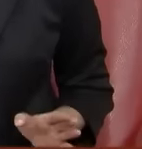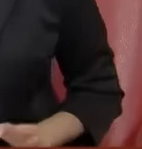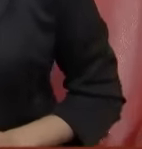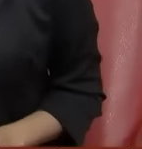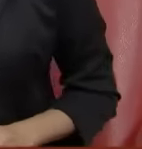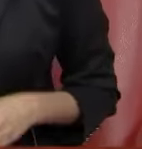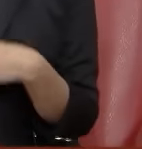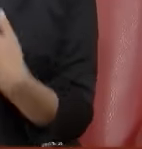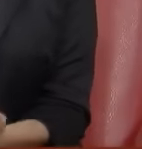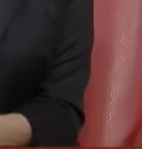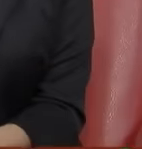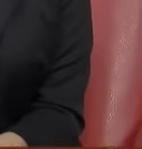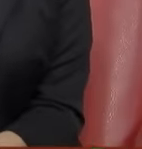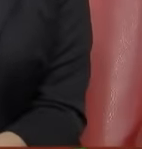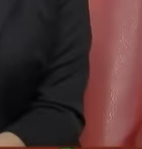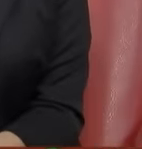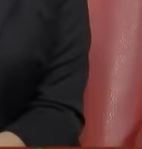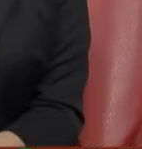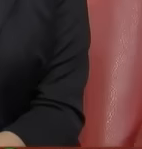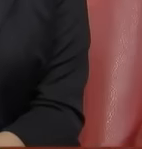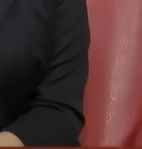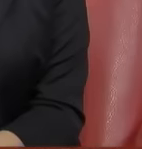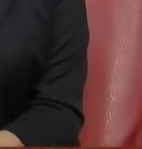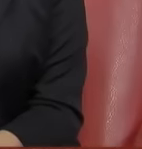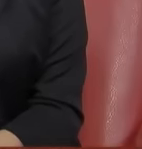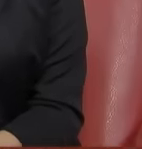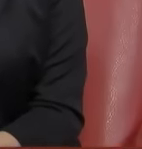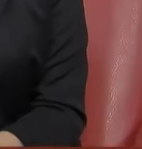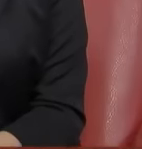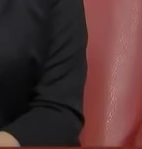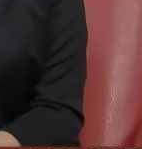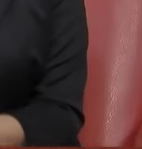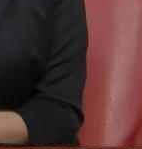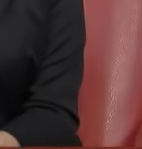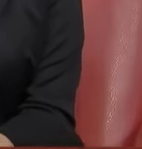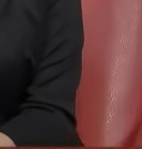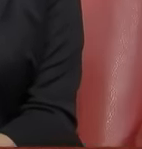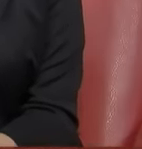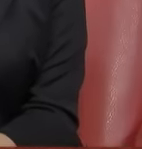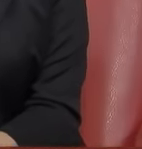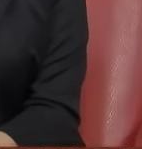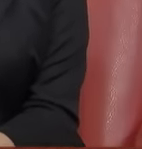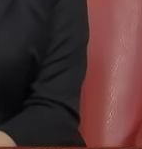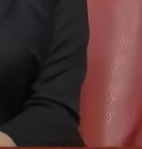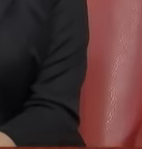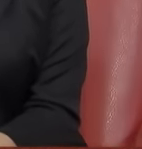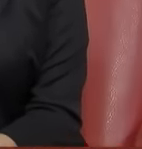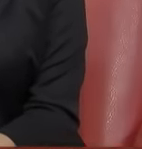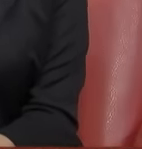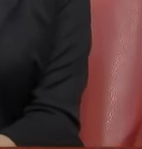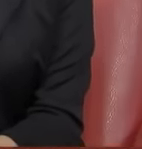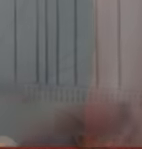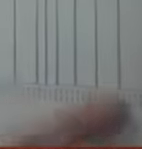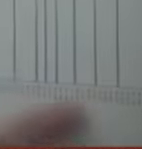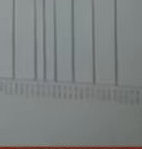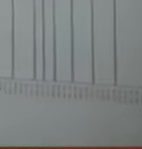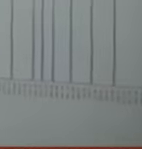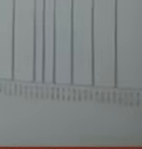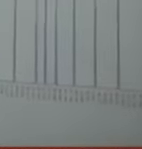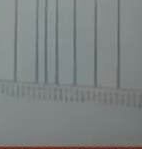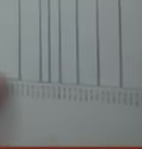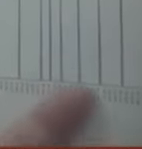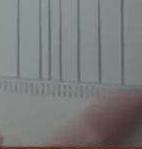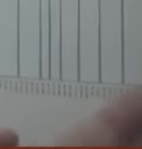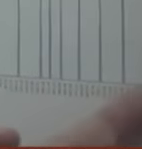polémico Y bueno, una vez más La realidad supera la ficción Ahora el superordenador de IBM Watson Un